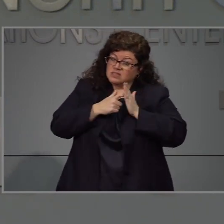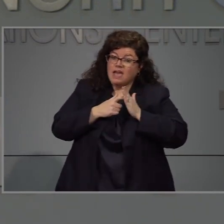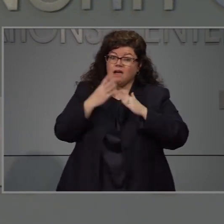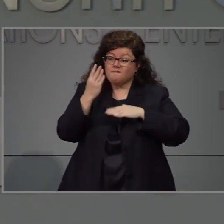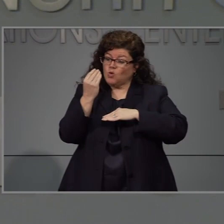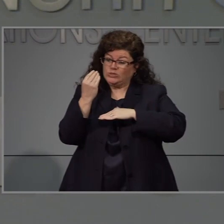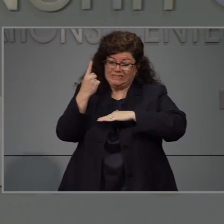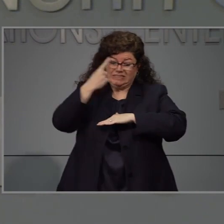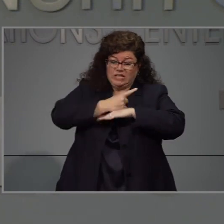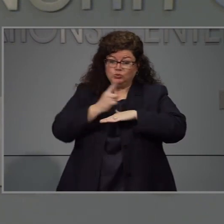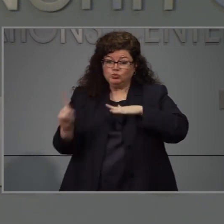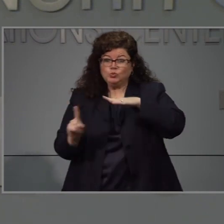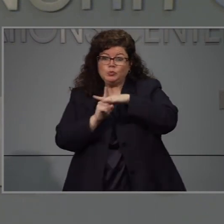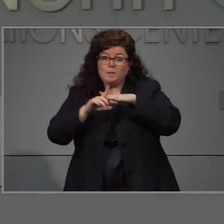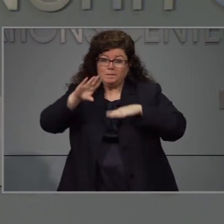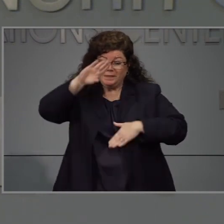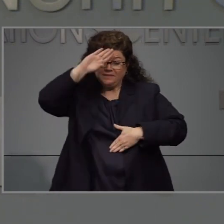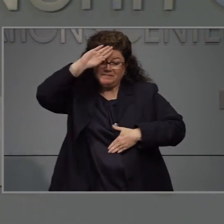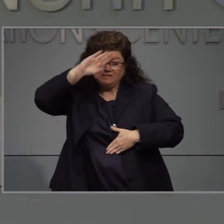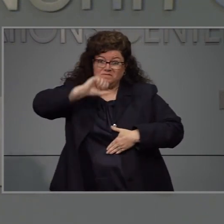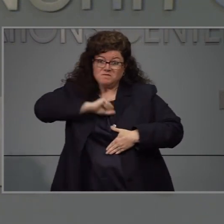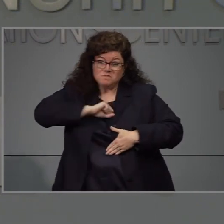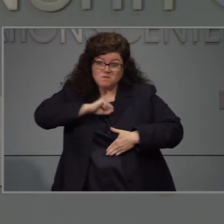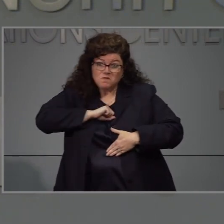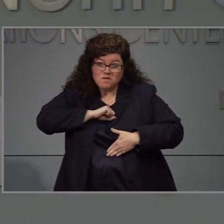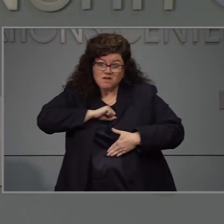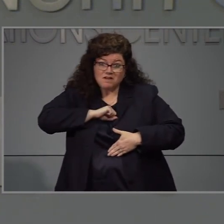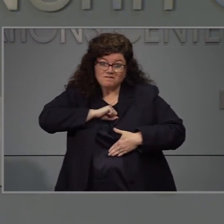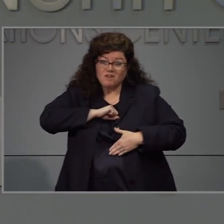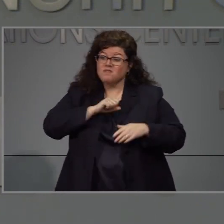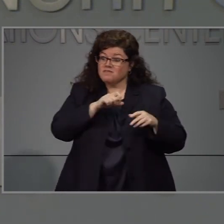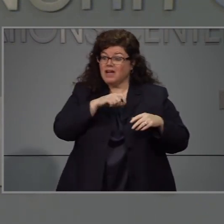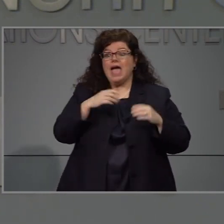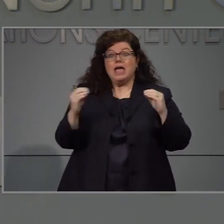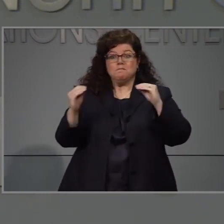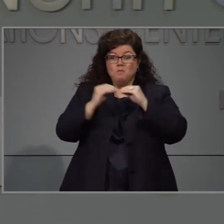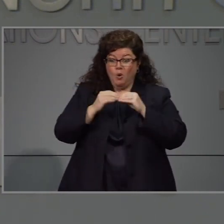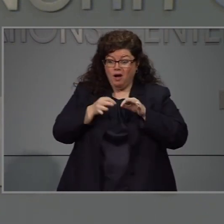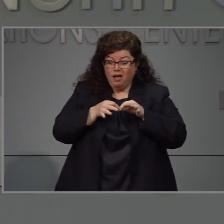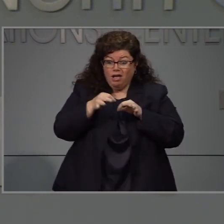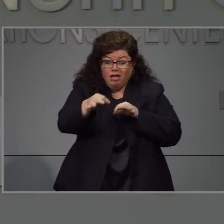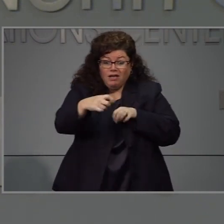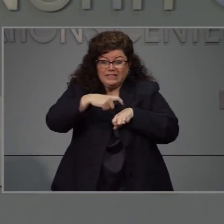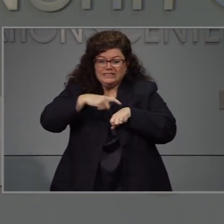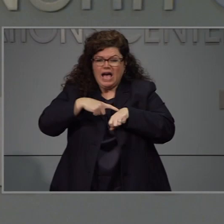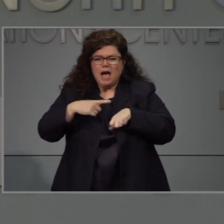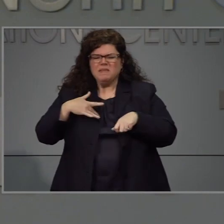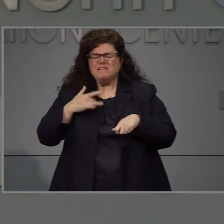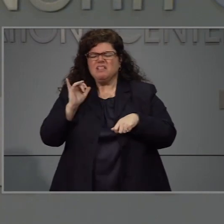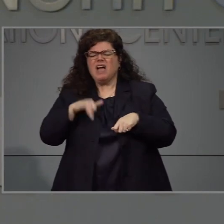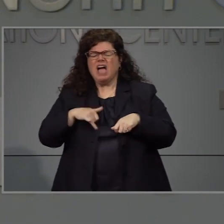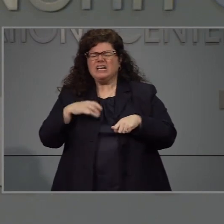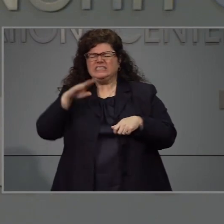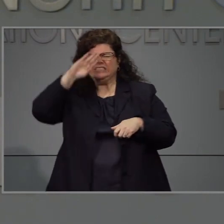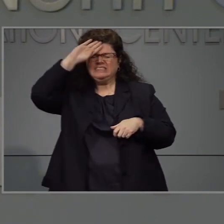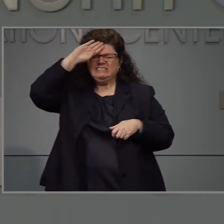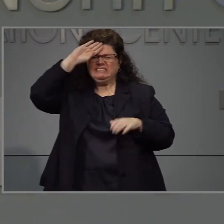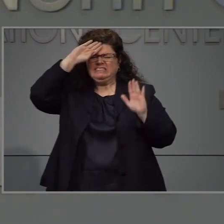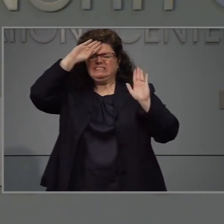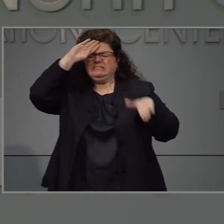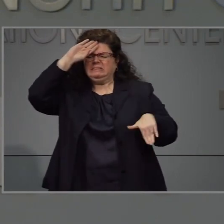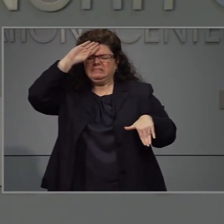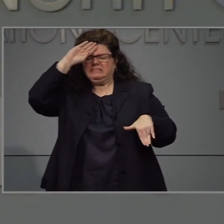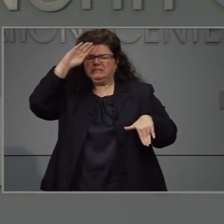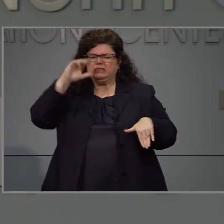los catorce días y veintiocho días, otros días adicionales para los que requieren atención